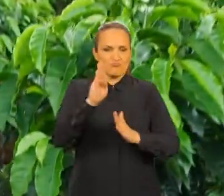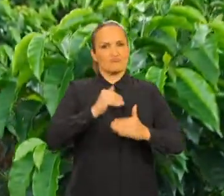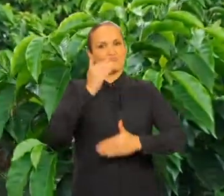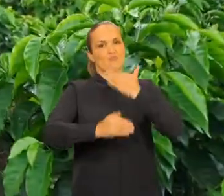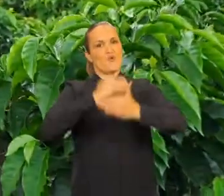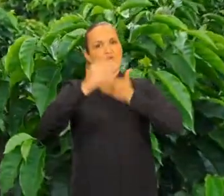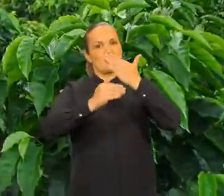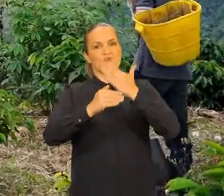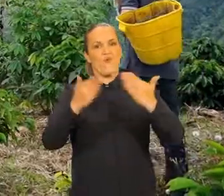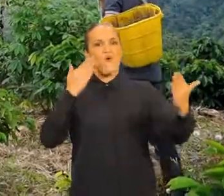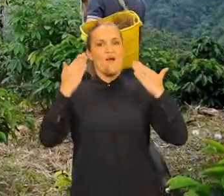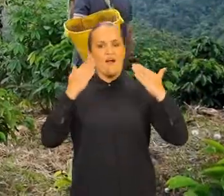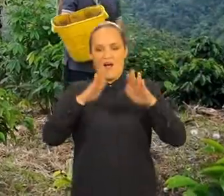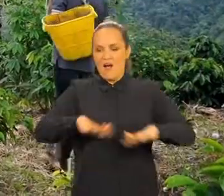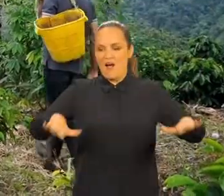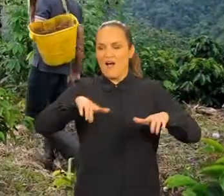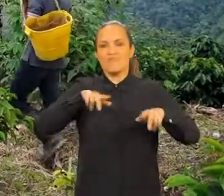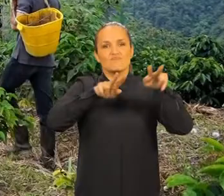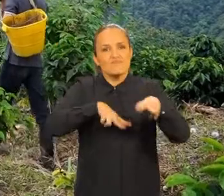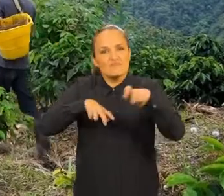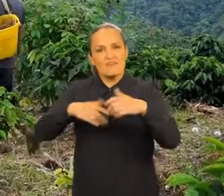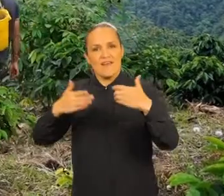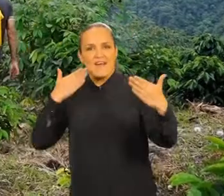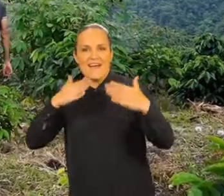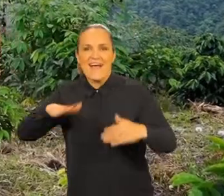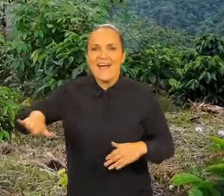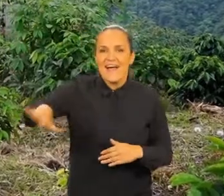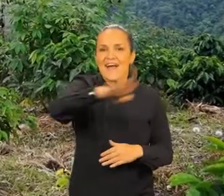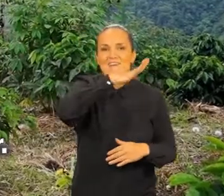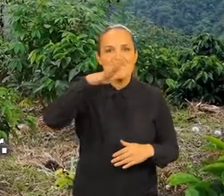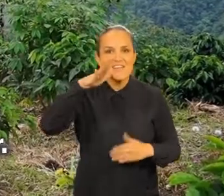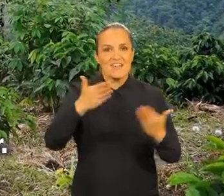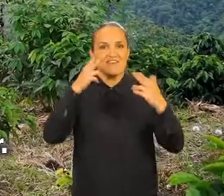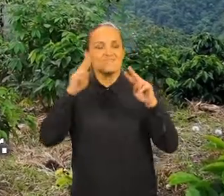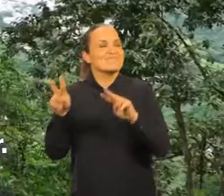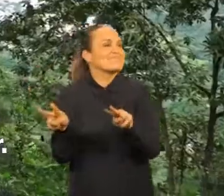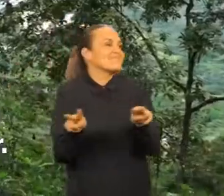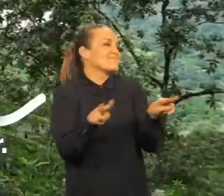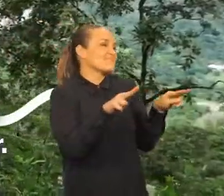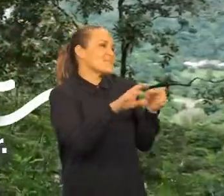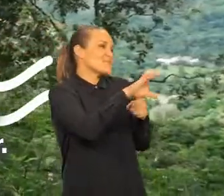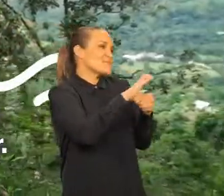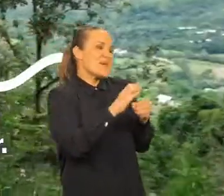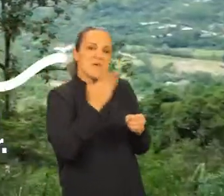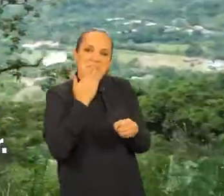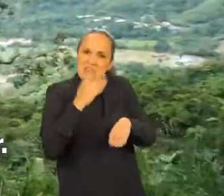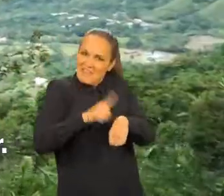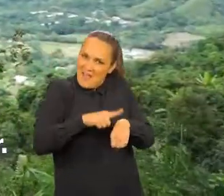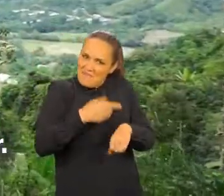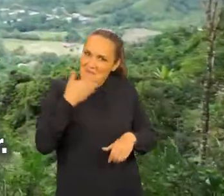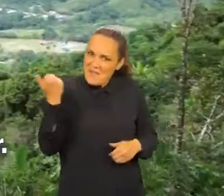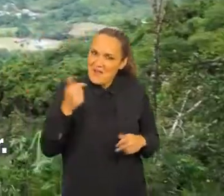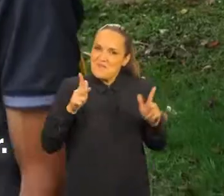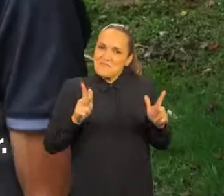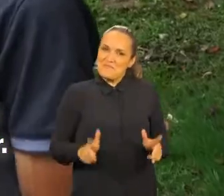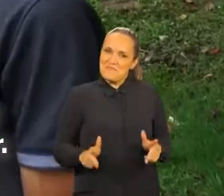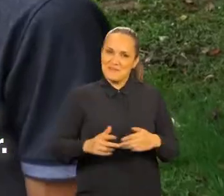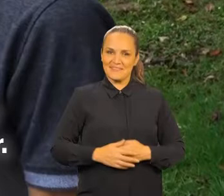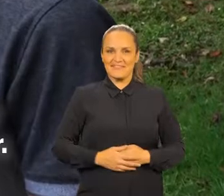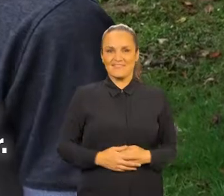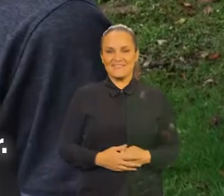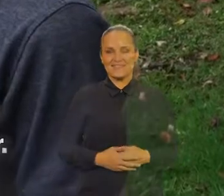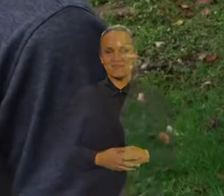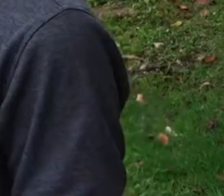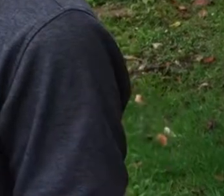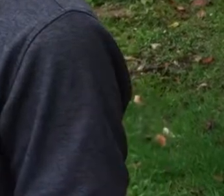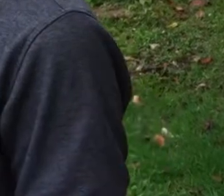un mejor progreso, desarrollo, digámoslo así, del campo. Le queda más tiempo a uno para mirar para la ciudad al menos